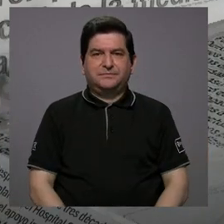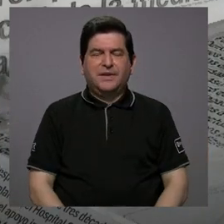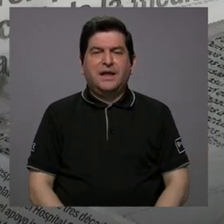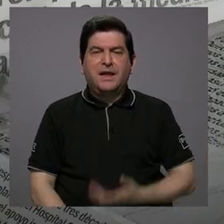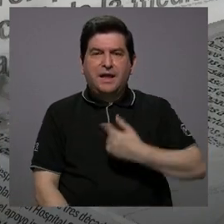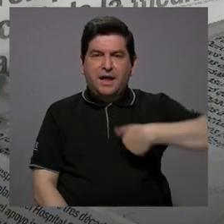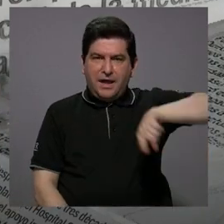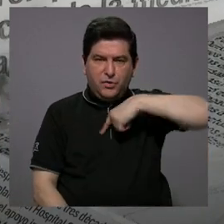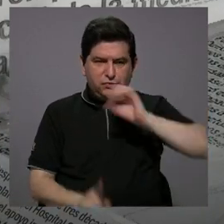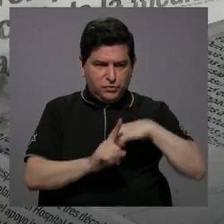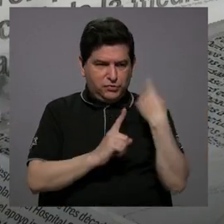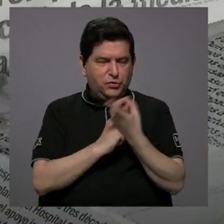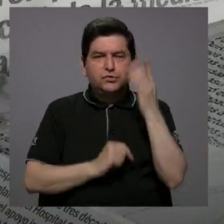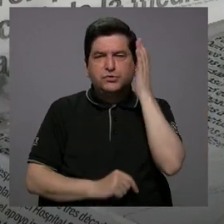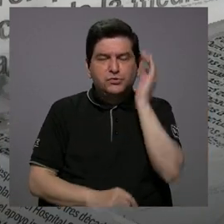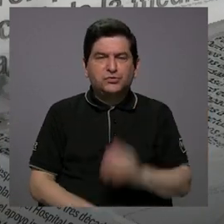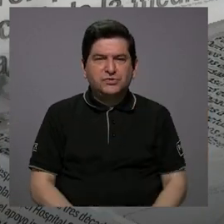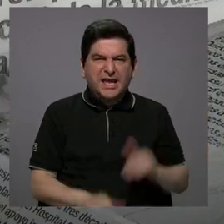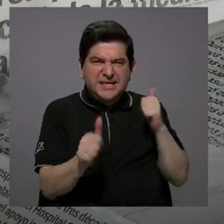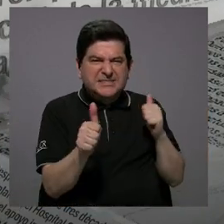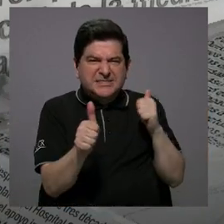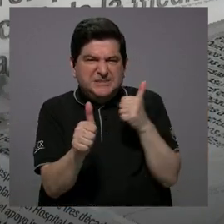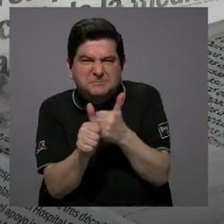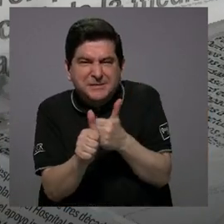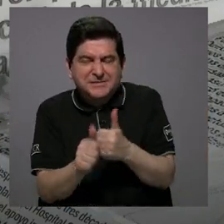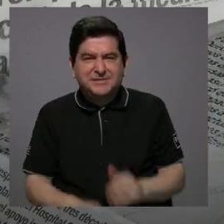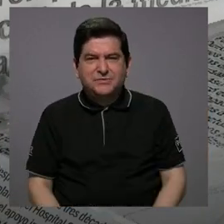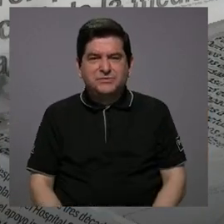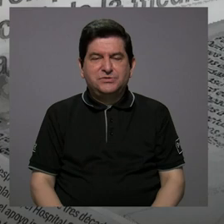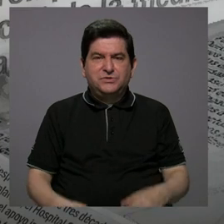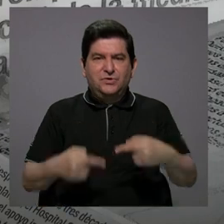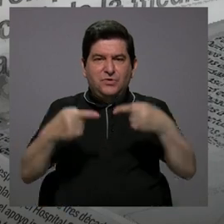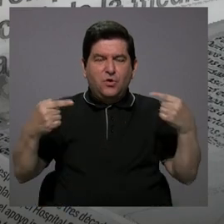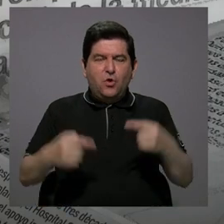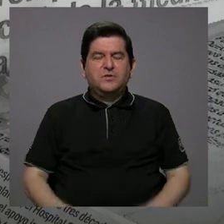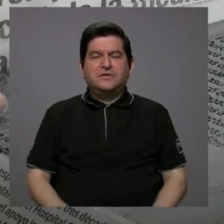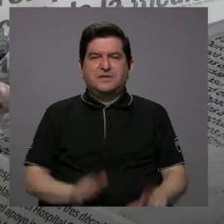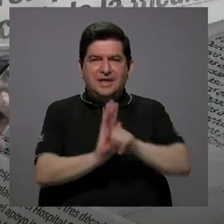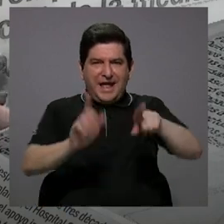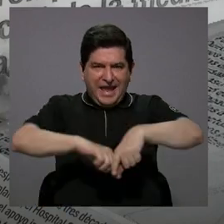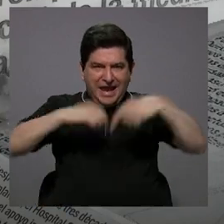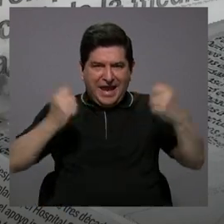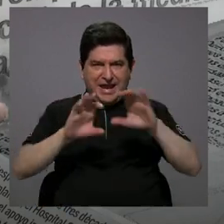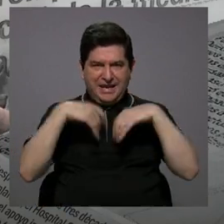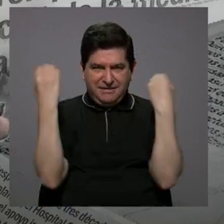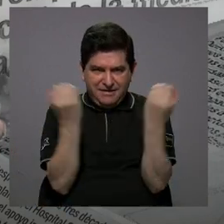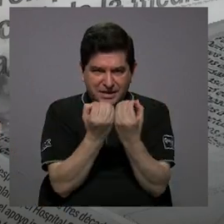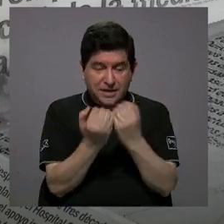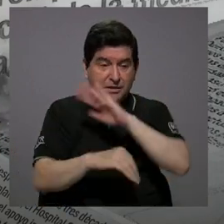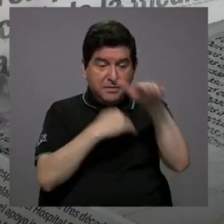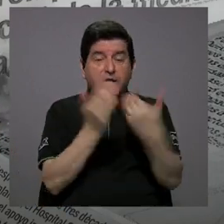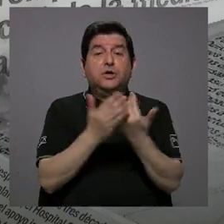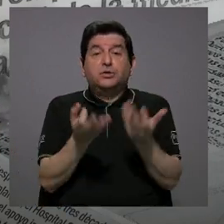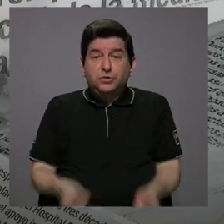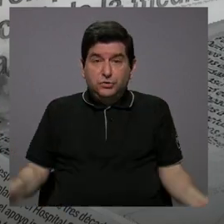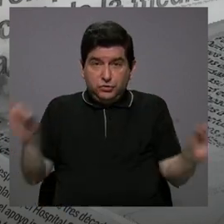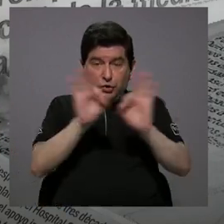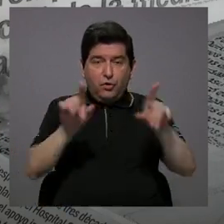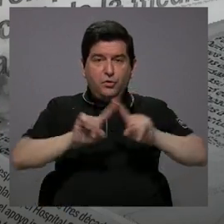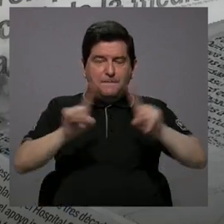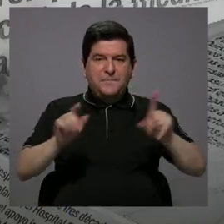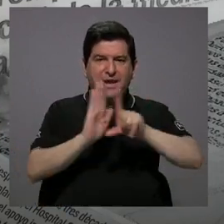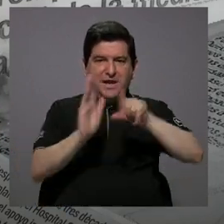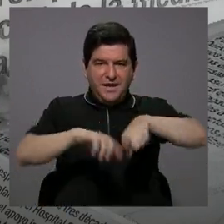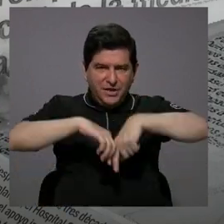nos preocupa a toda la sociedad, que es la persecución contra el crimen organizado, que bueno, todo es importante, pero el crimen